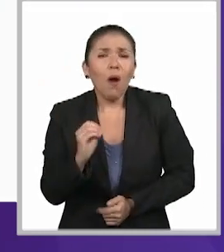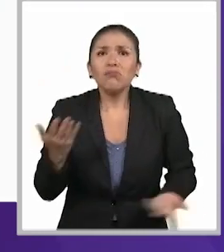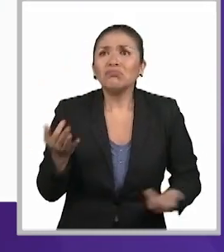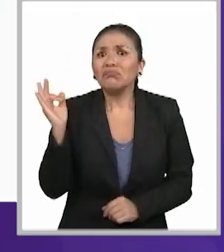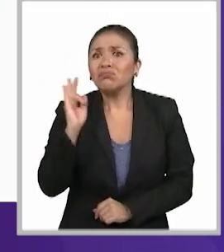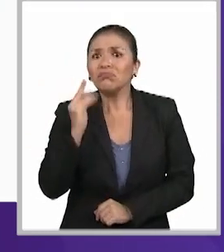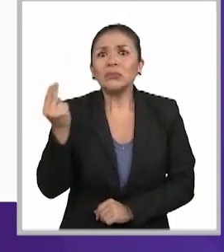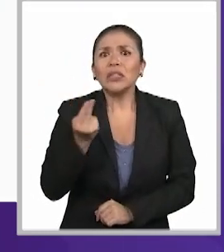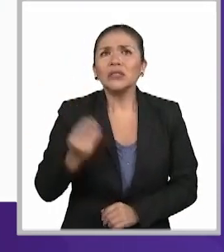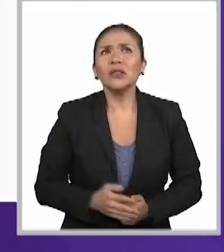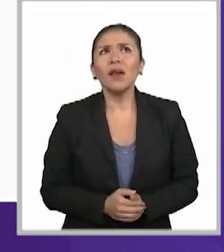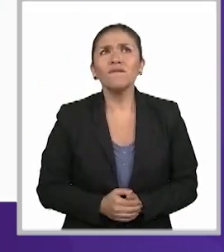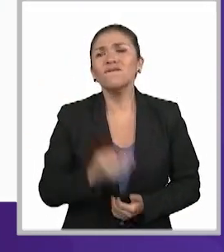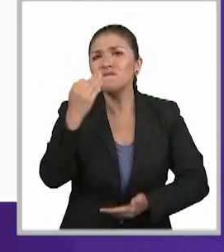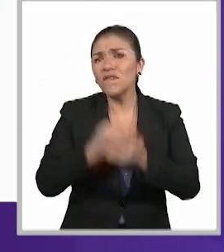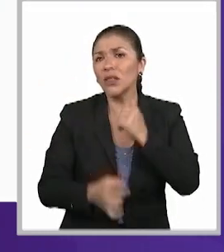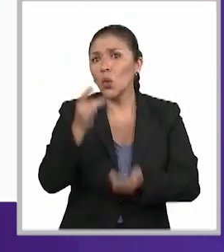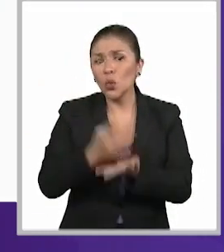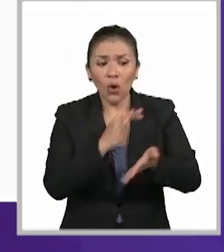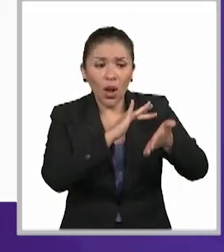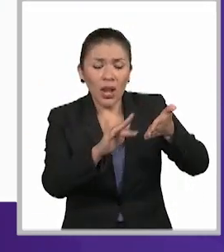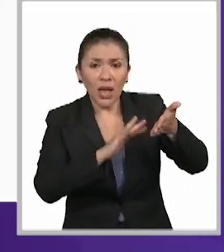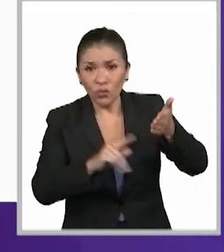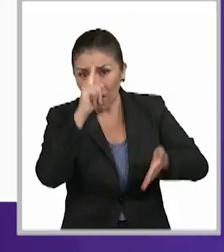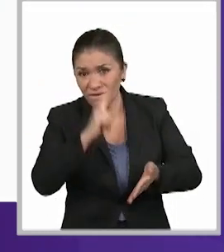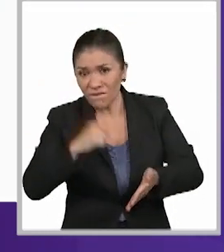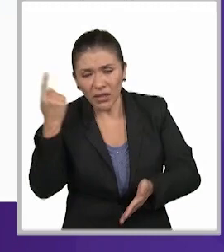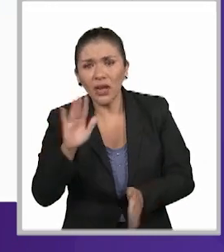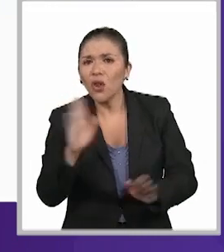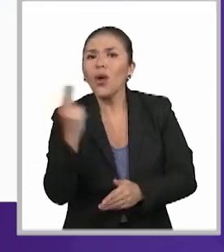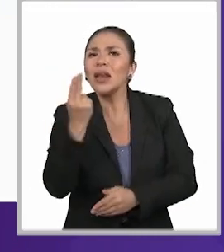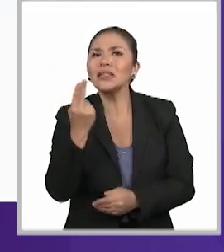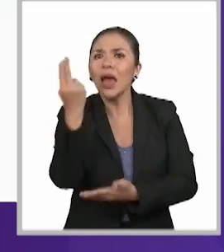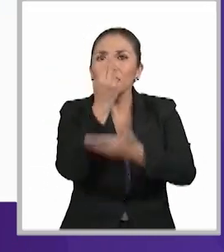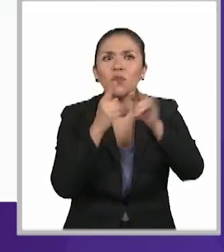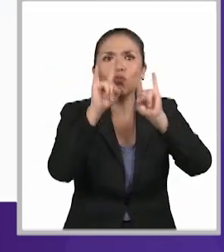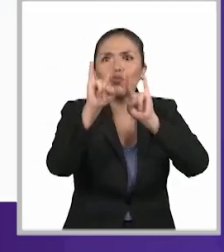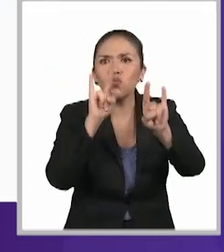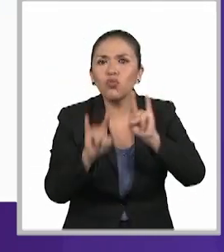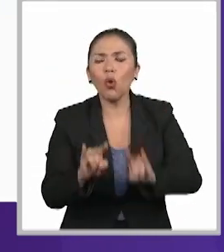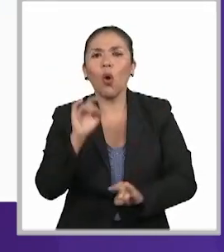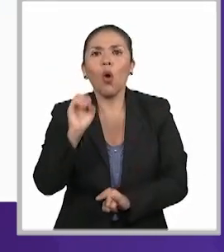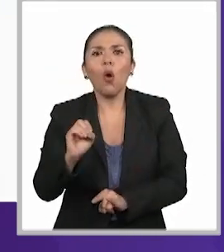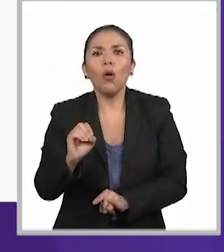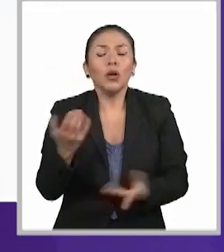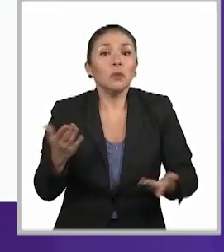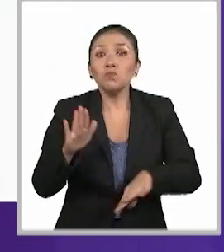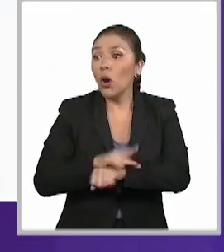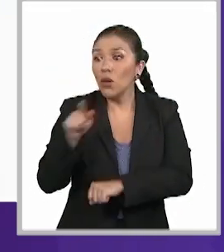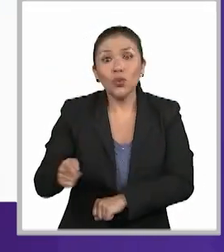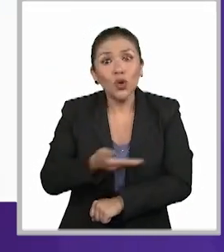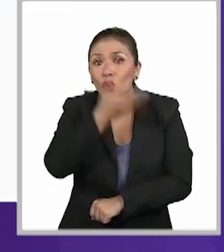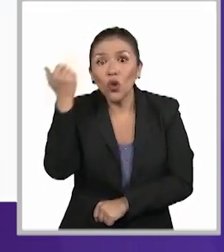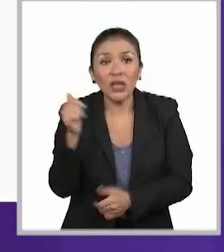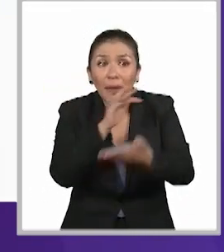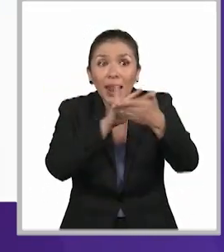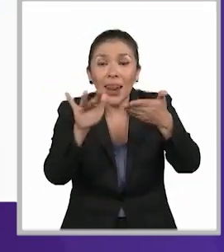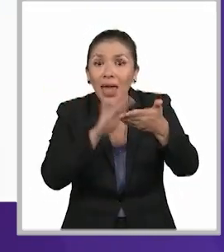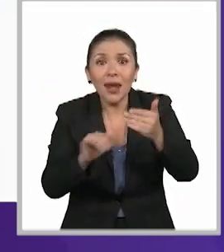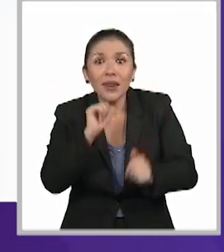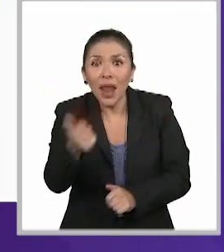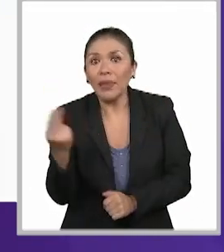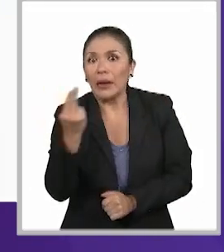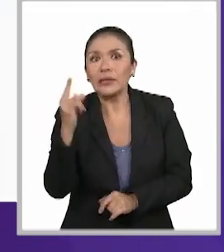necesitan, no les basta con una lectura fácil y necesitan algo en pictogramas porque ni siquiera pueden leer una